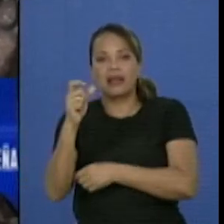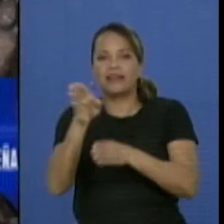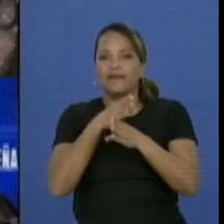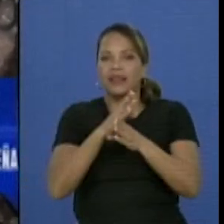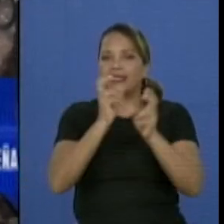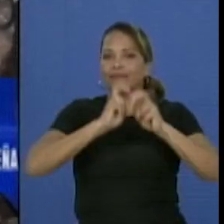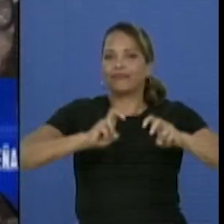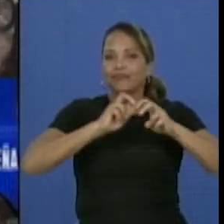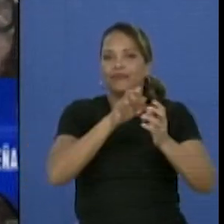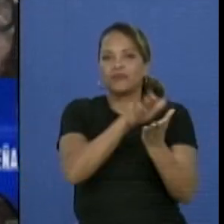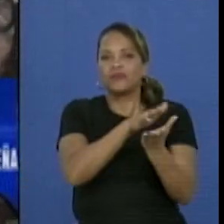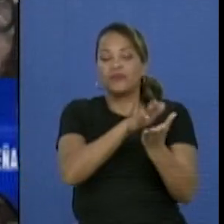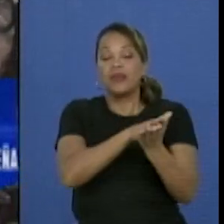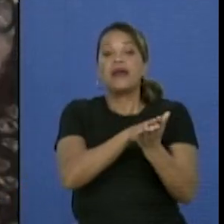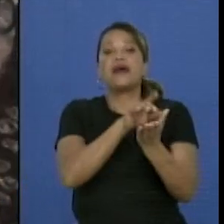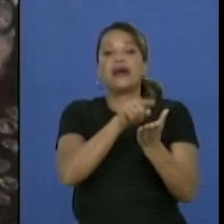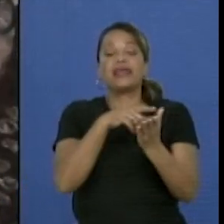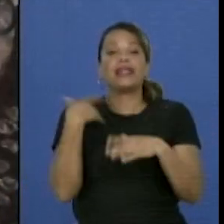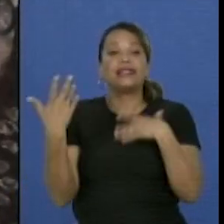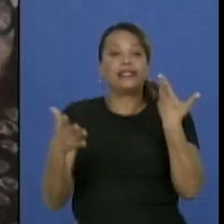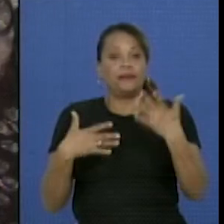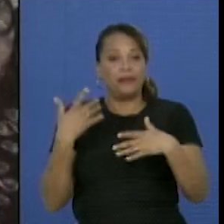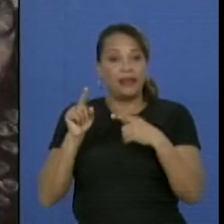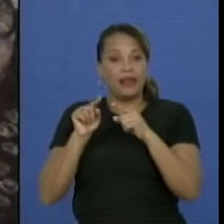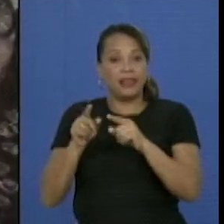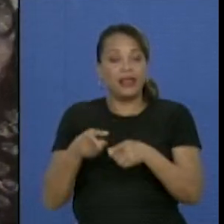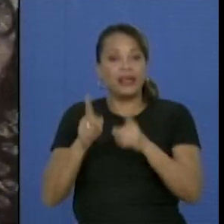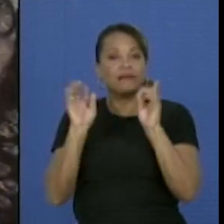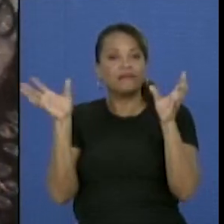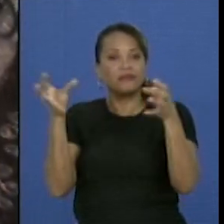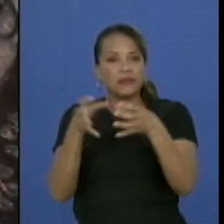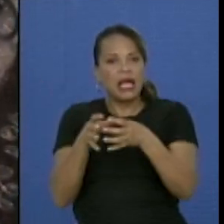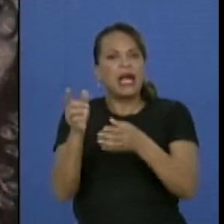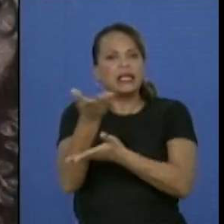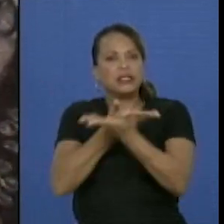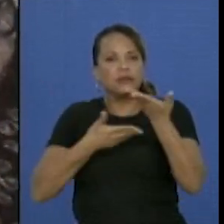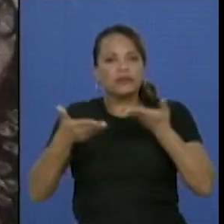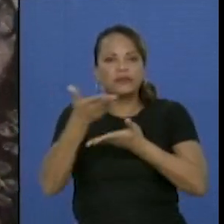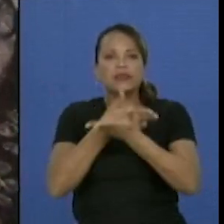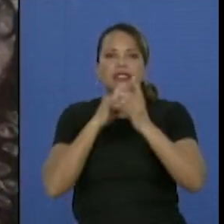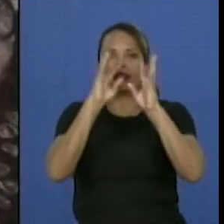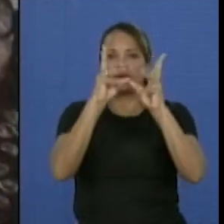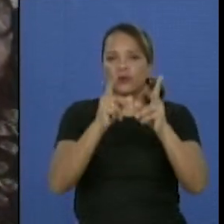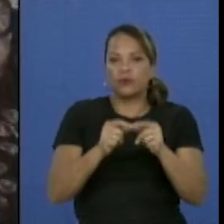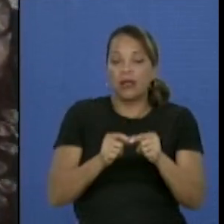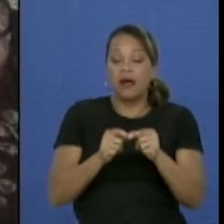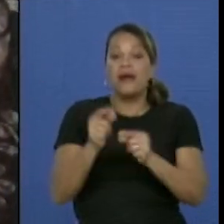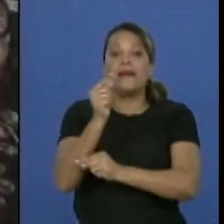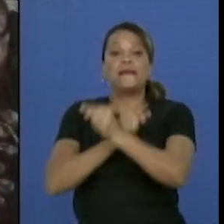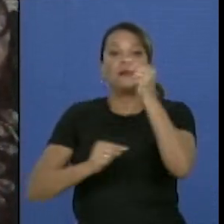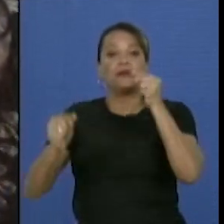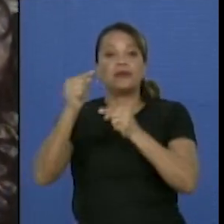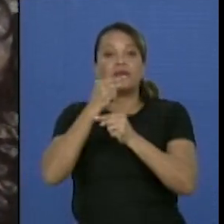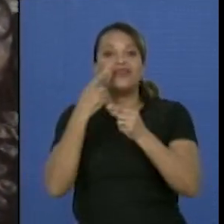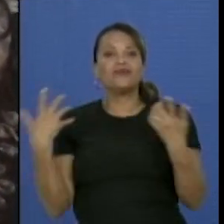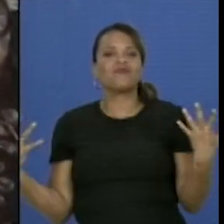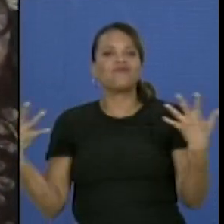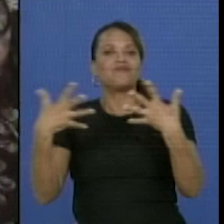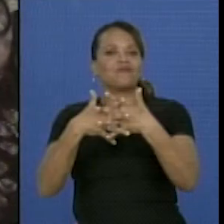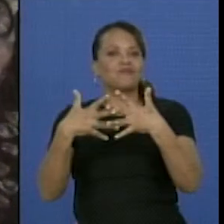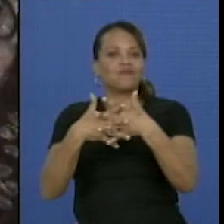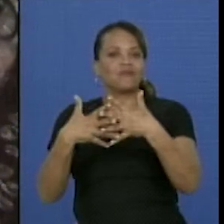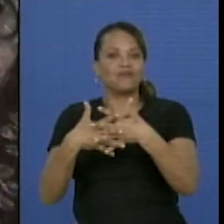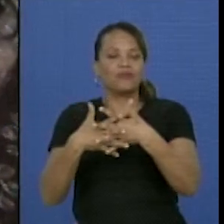y la celebración de este simposio permite socializar un grupo de resultados, pero sobre todo establecer alianzas